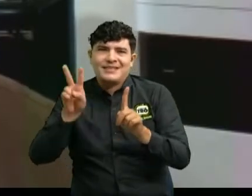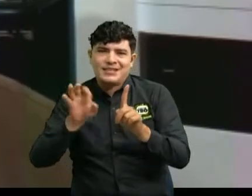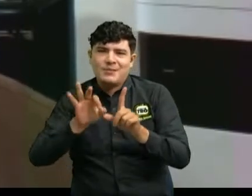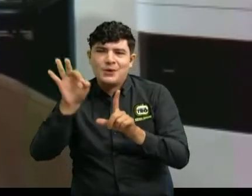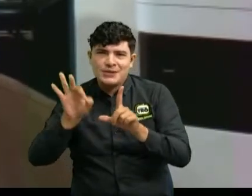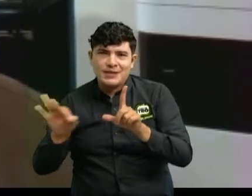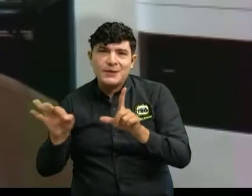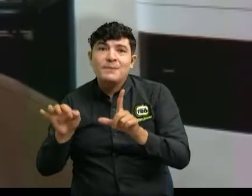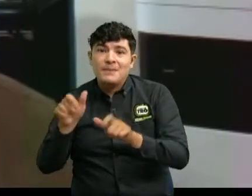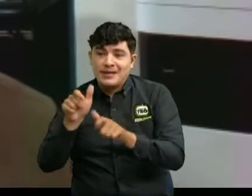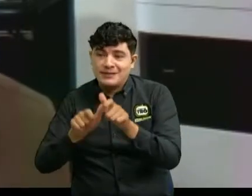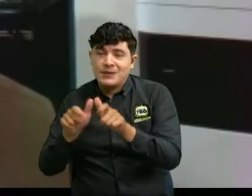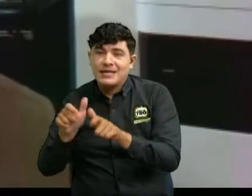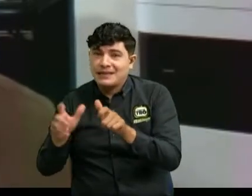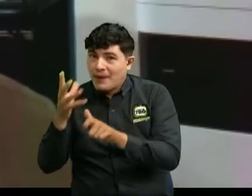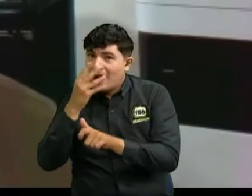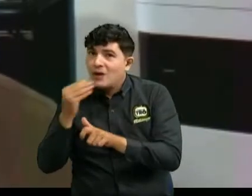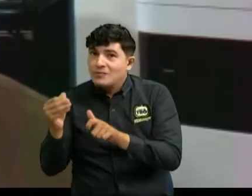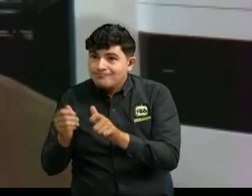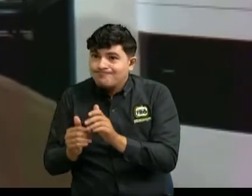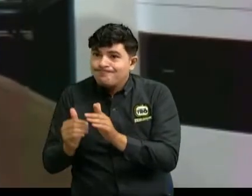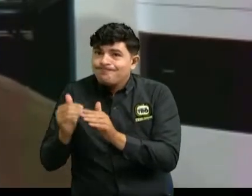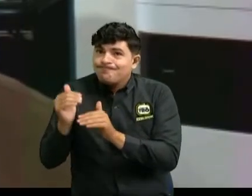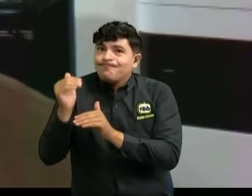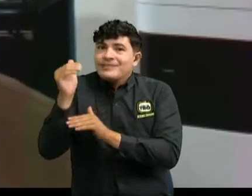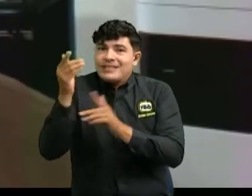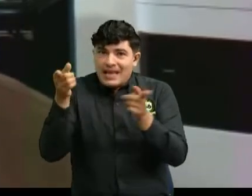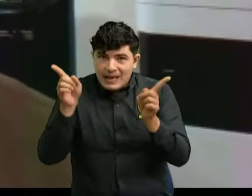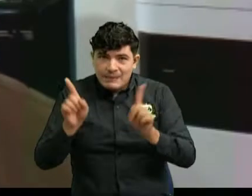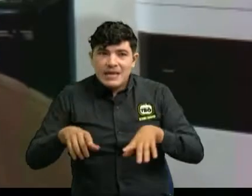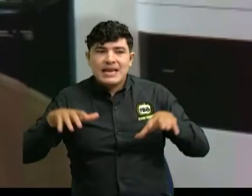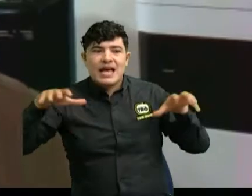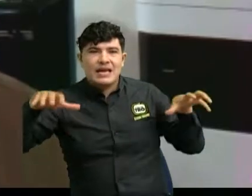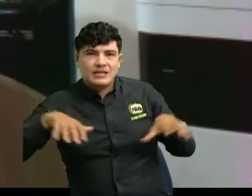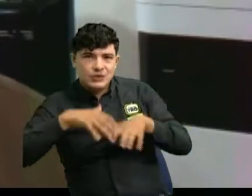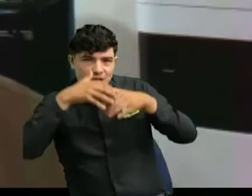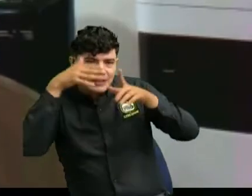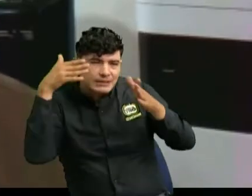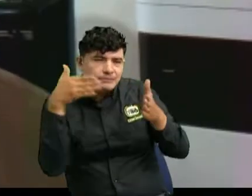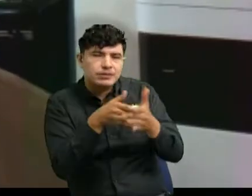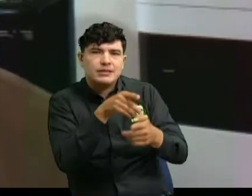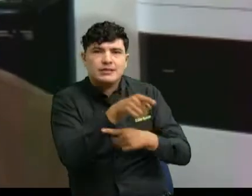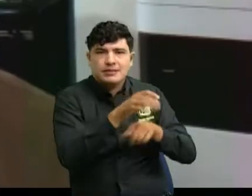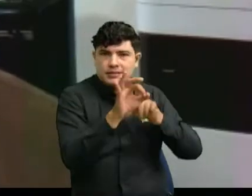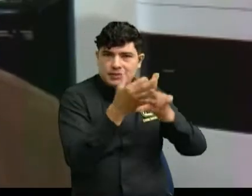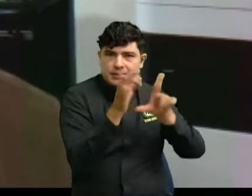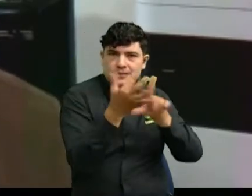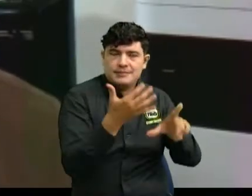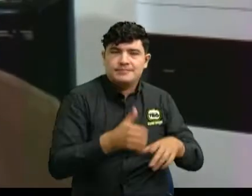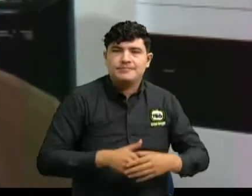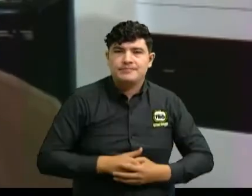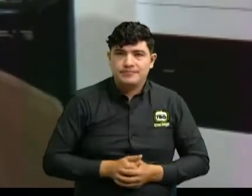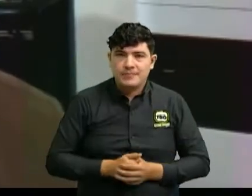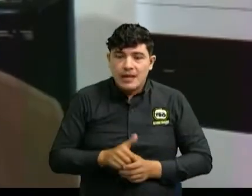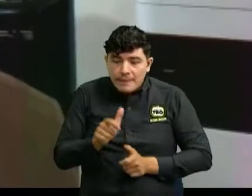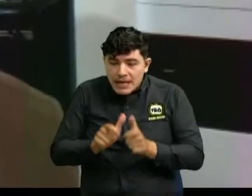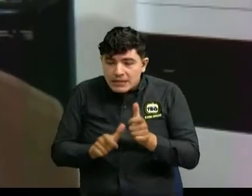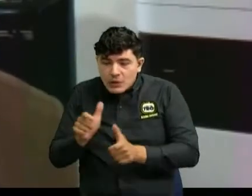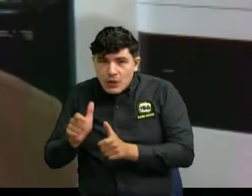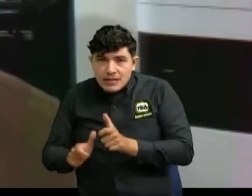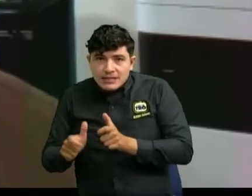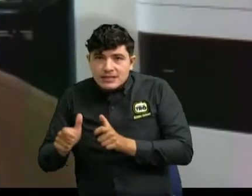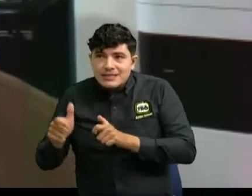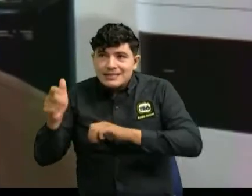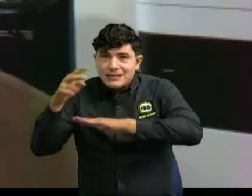casos en lo que tiene que ver con los ciberdelitos. aparte de eso, pues hay muchas personas que después de ser víctimas o por lo